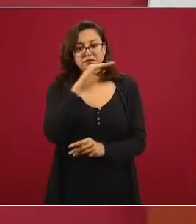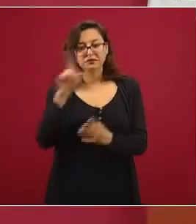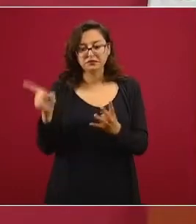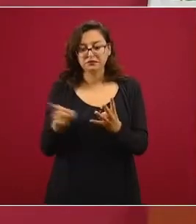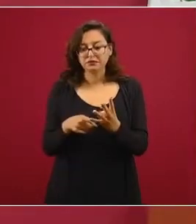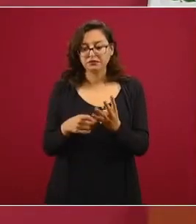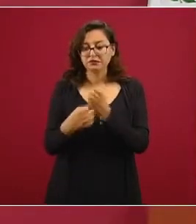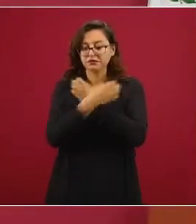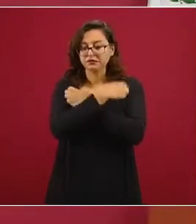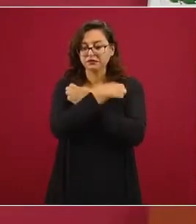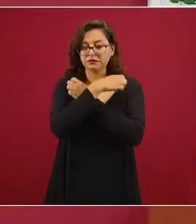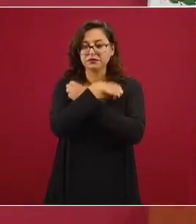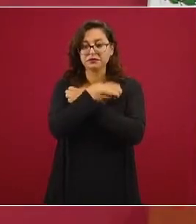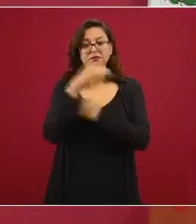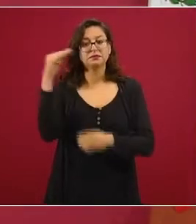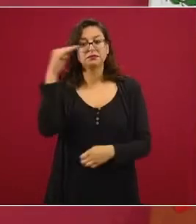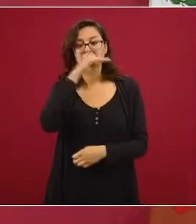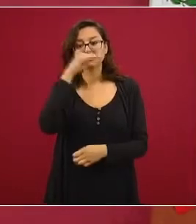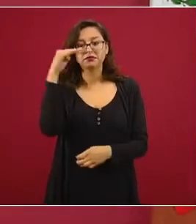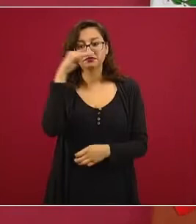educación gratuita,